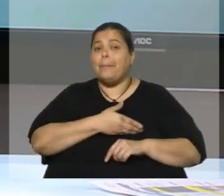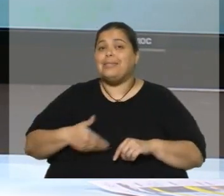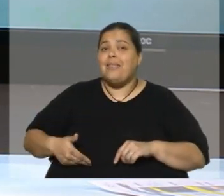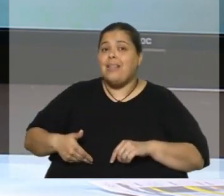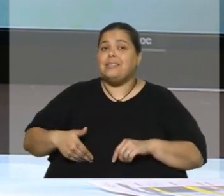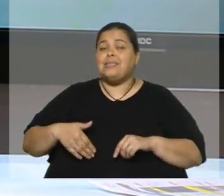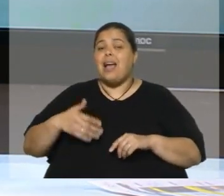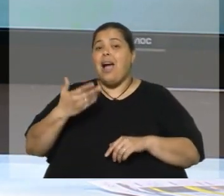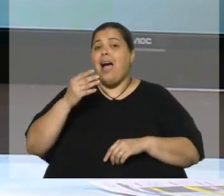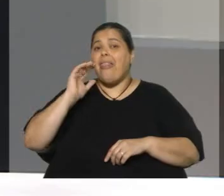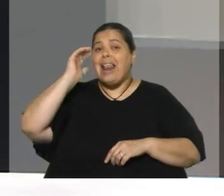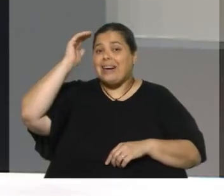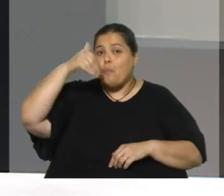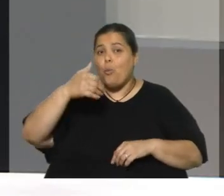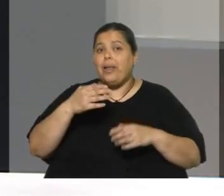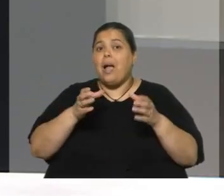República por el Partido Colorado.